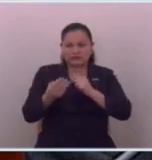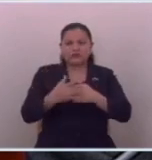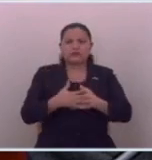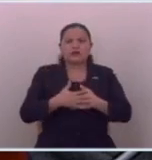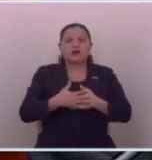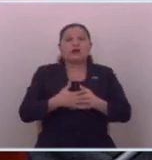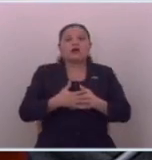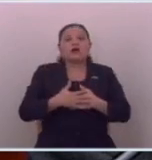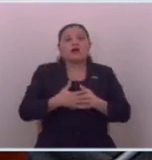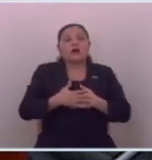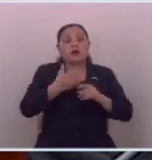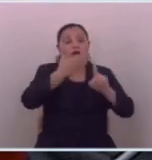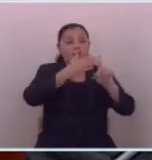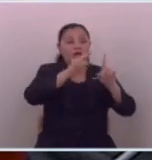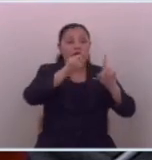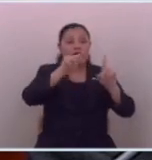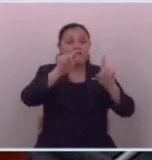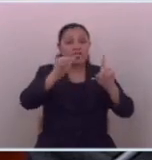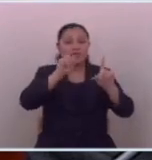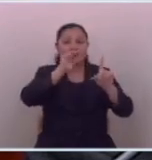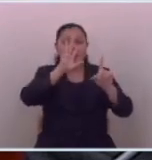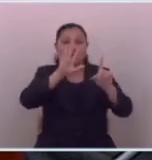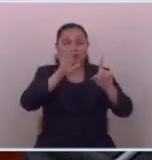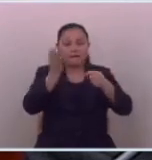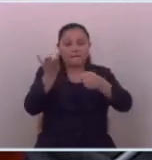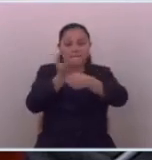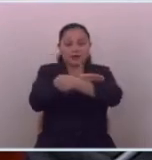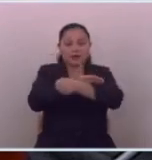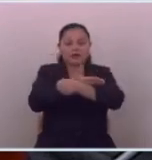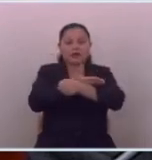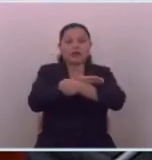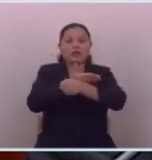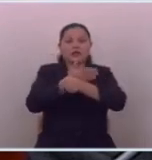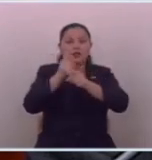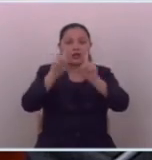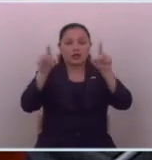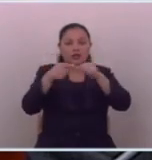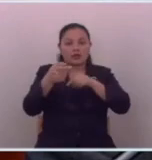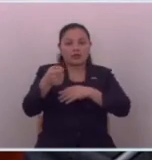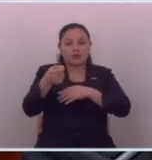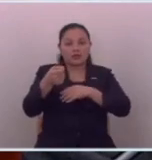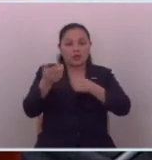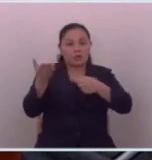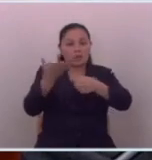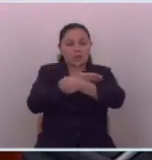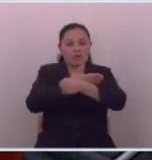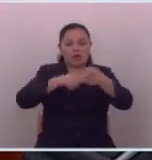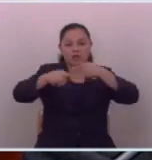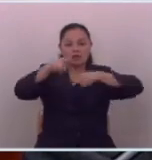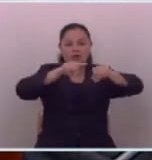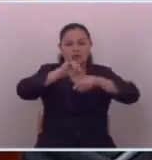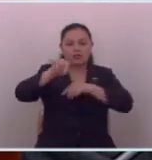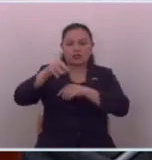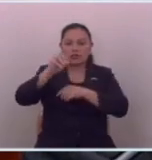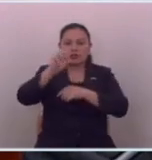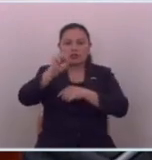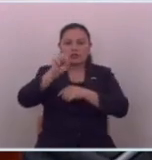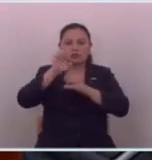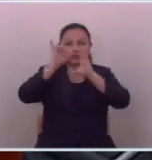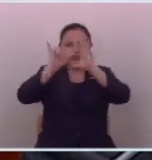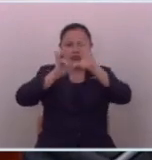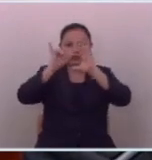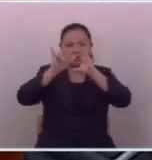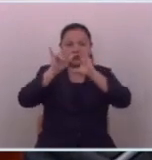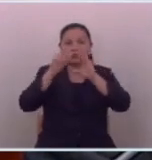pero por Natan Baquis nadie dijo nada cuando lo despidieron de un canal o cuando atacaban a José Youtuber que es un creador de